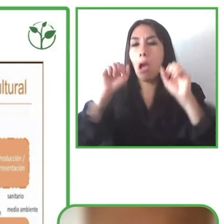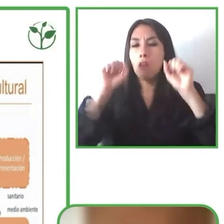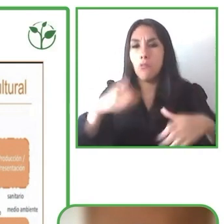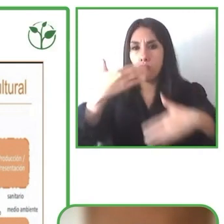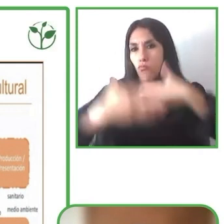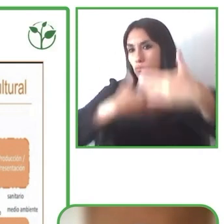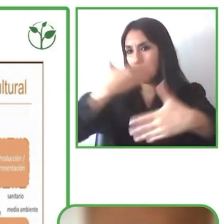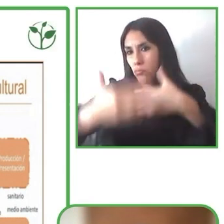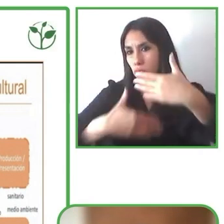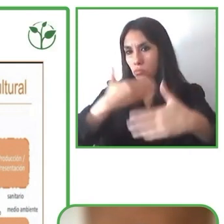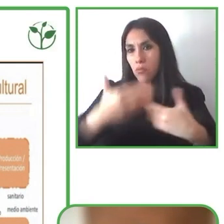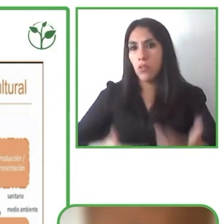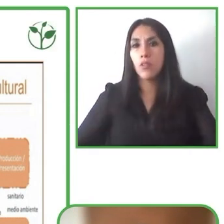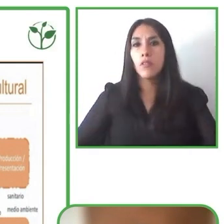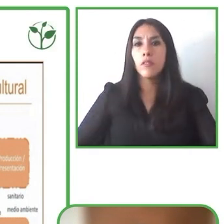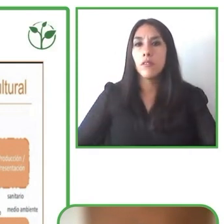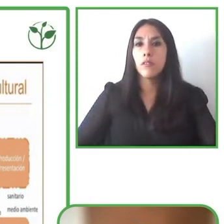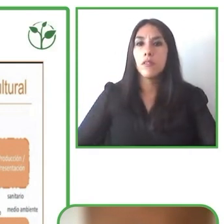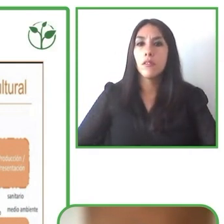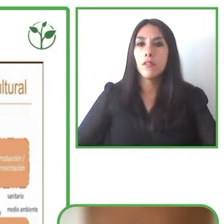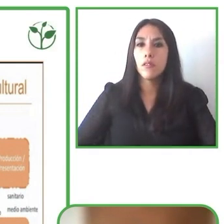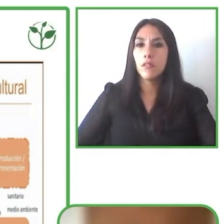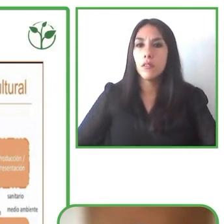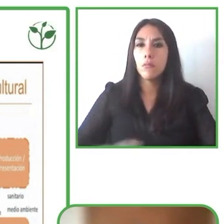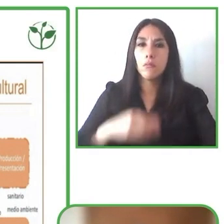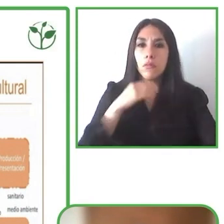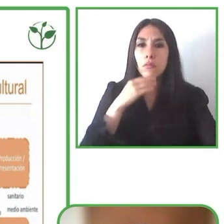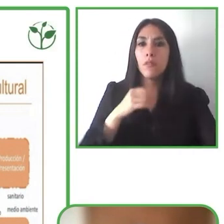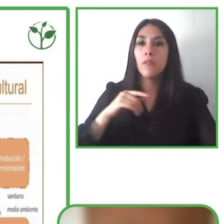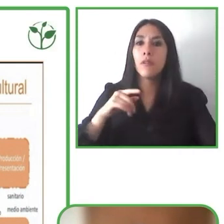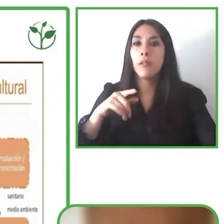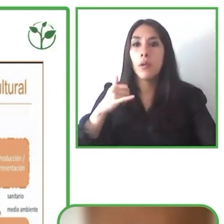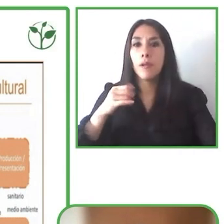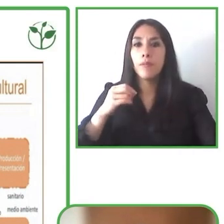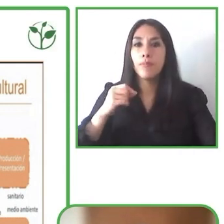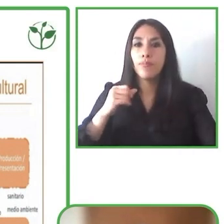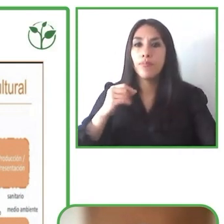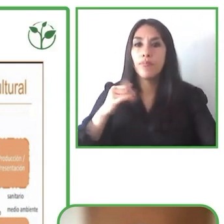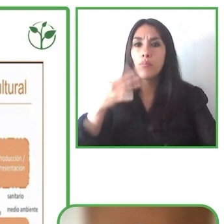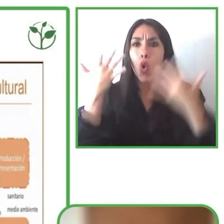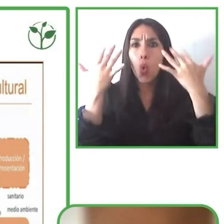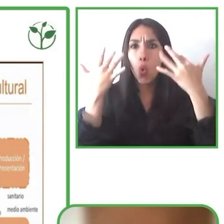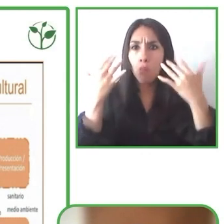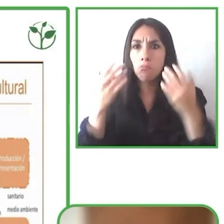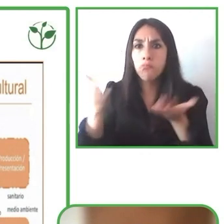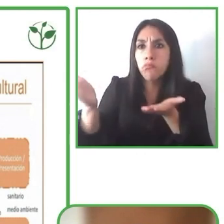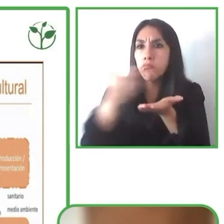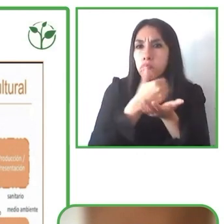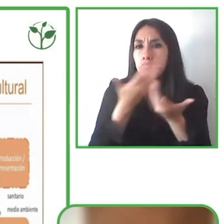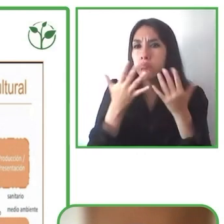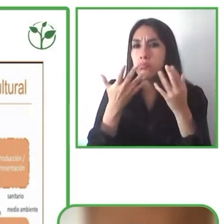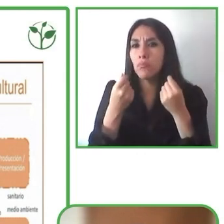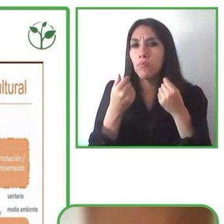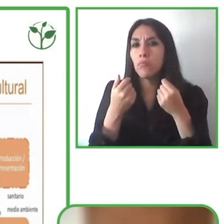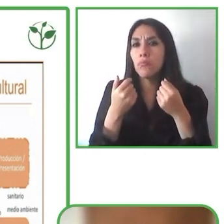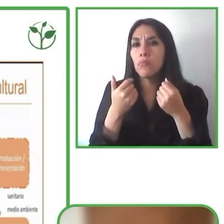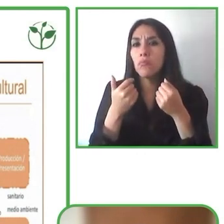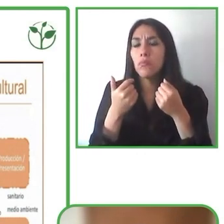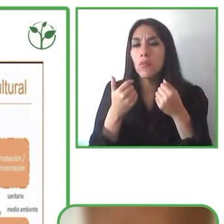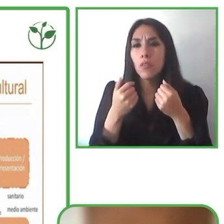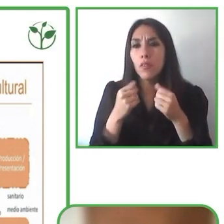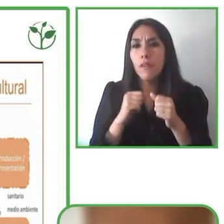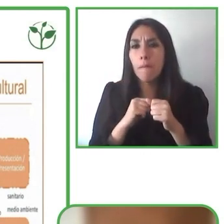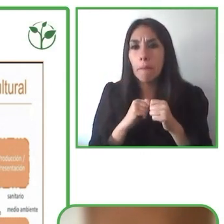independientemente de su poder adquisitivo al pleno desarrollo en donde la cultura y el arte juegan un rol